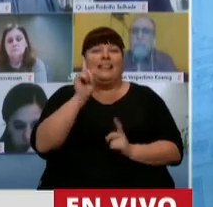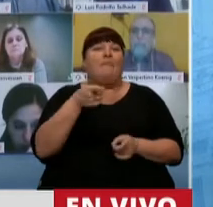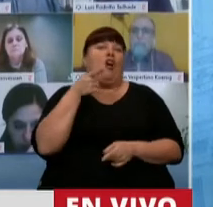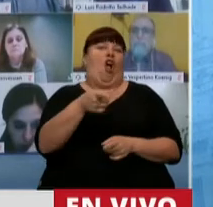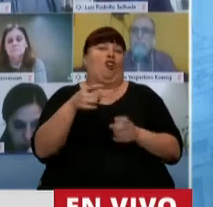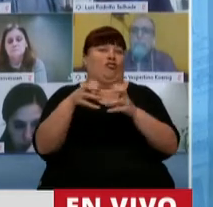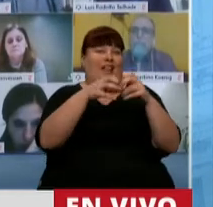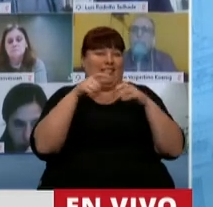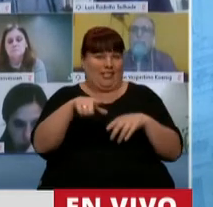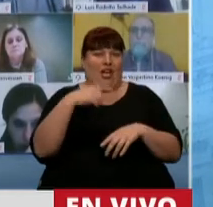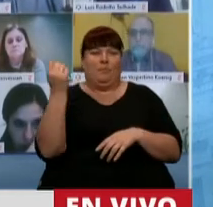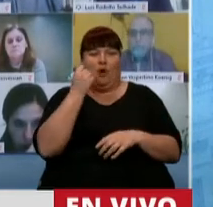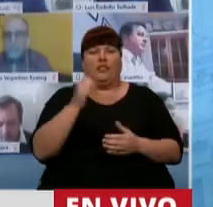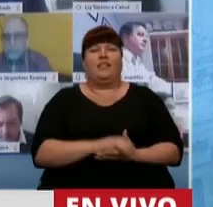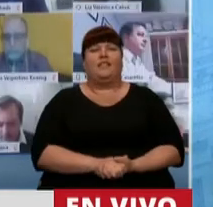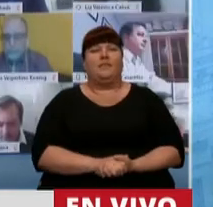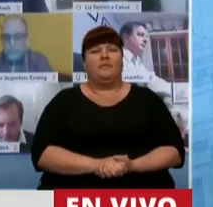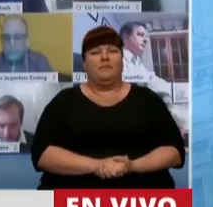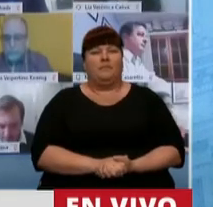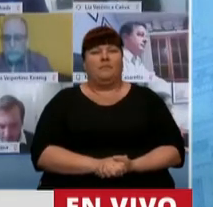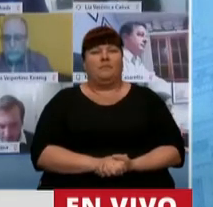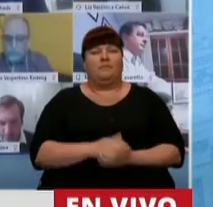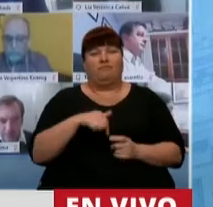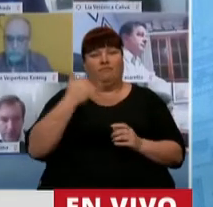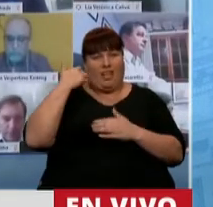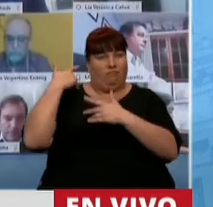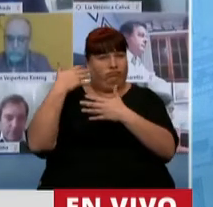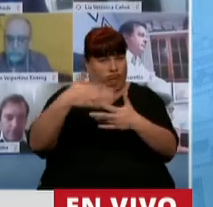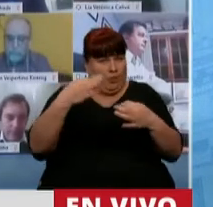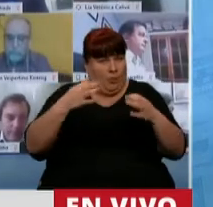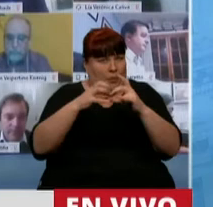absolutamente válido y legal que estamos llevando adelante.